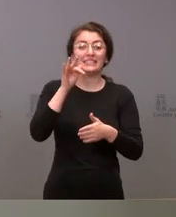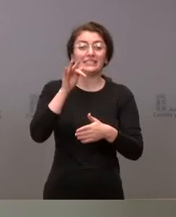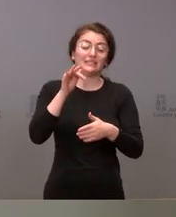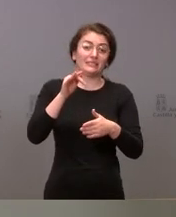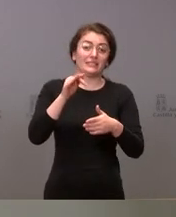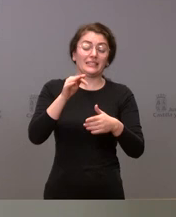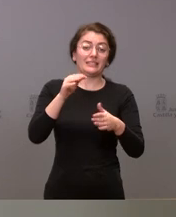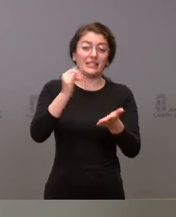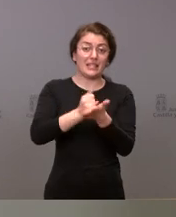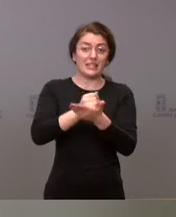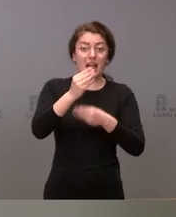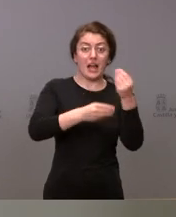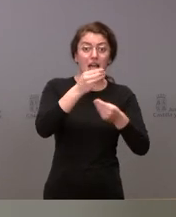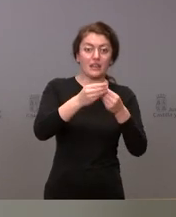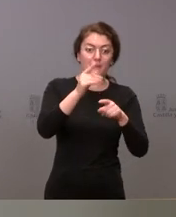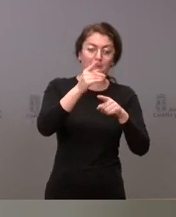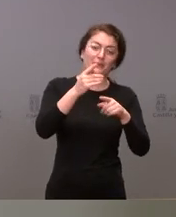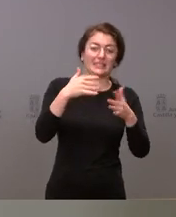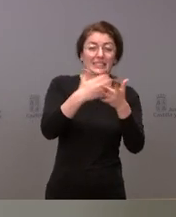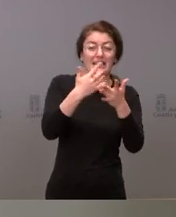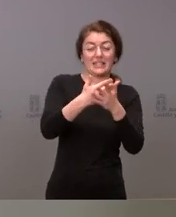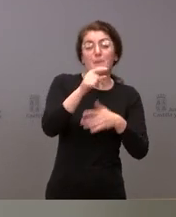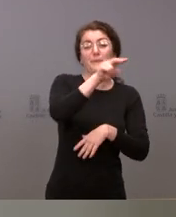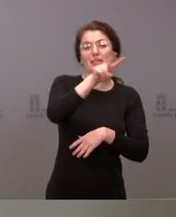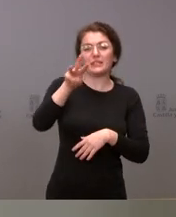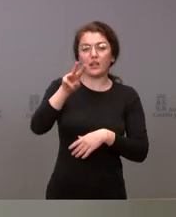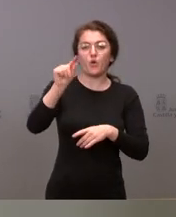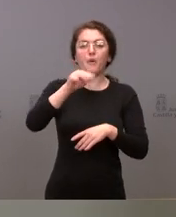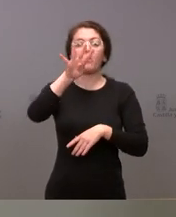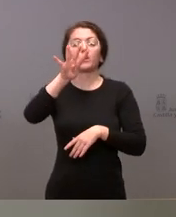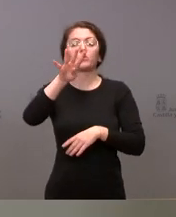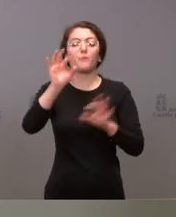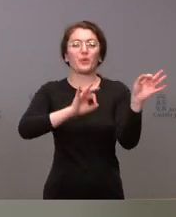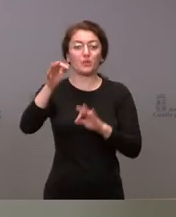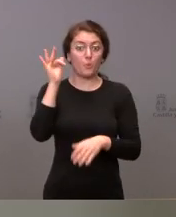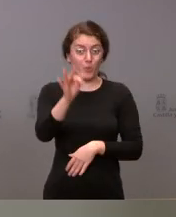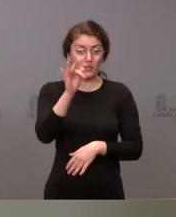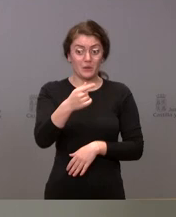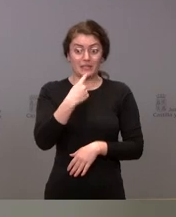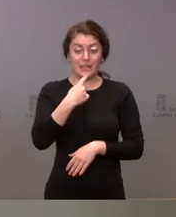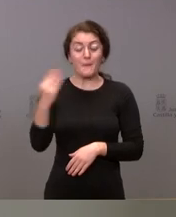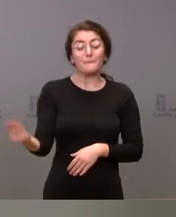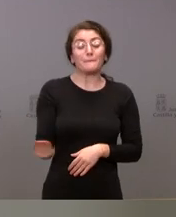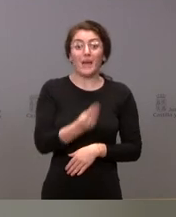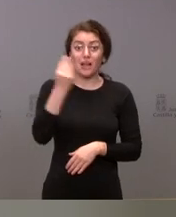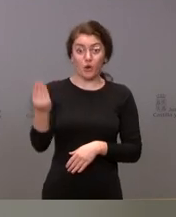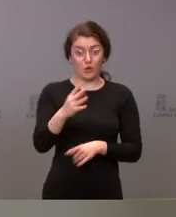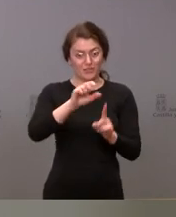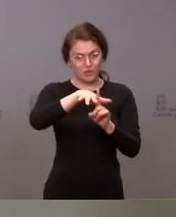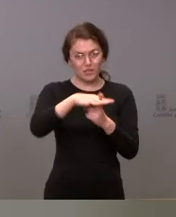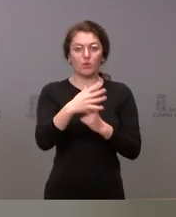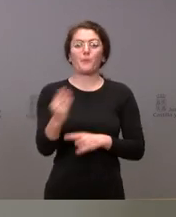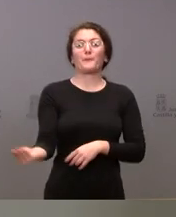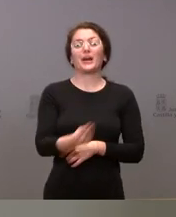lo que supone una positividad del 23,4%, y he de decirles que debido a la mejora notable de la situación epidemiológica,